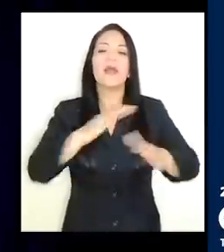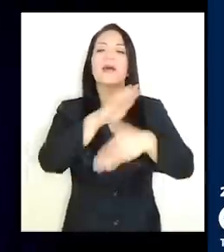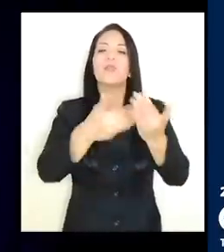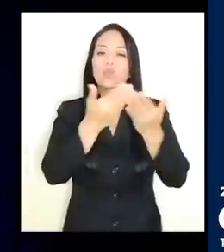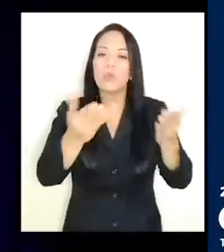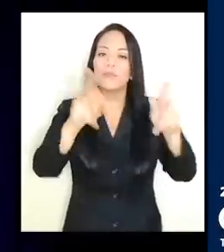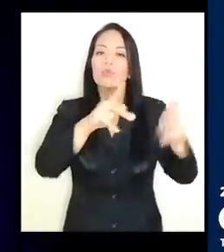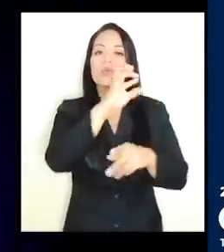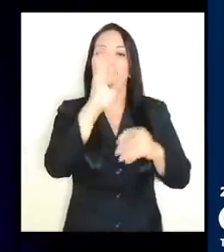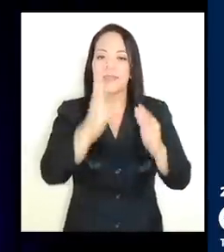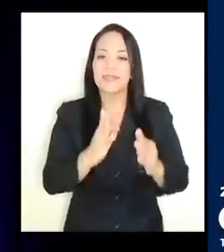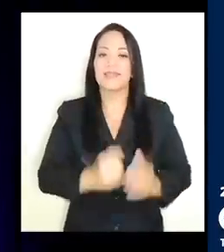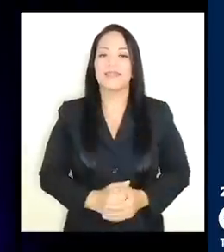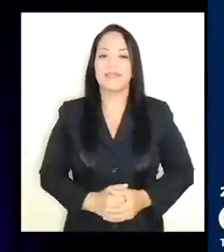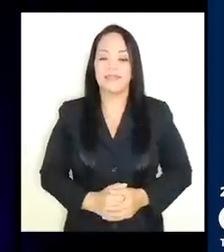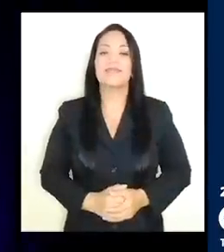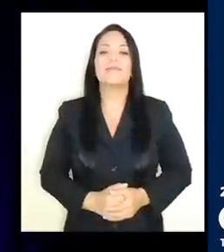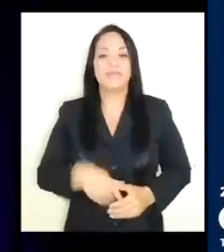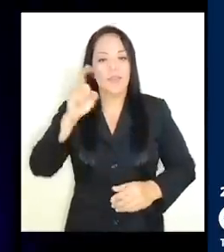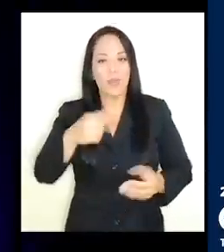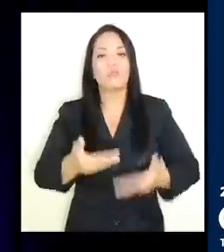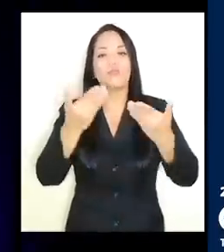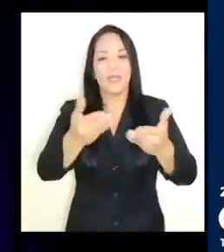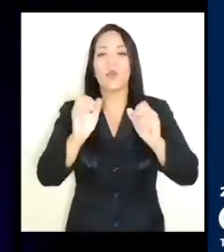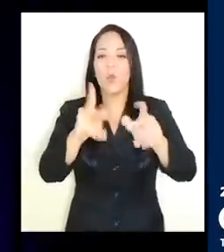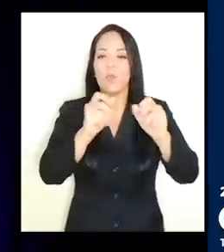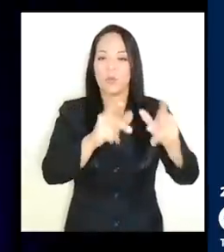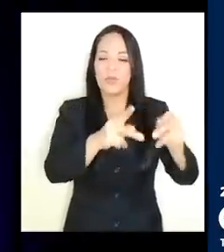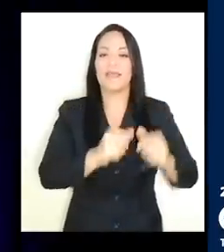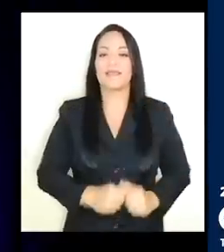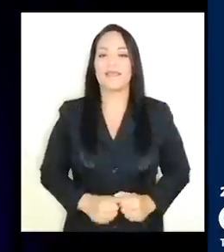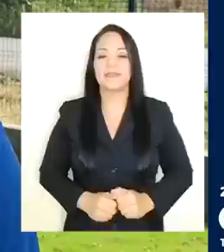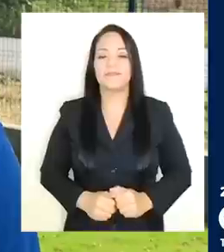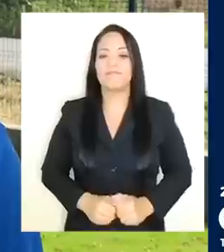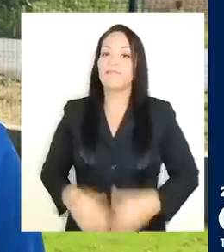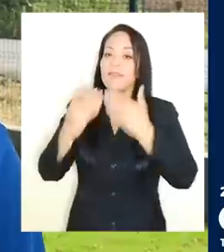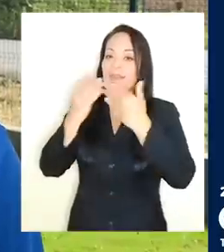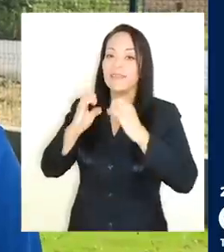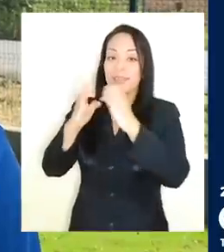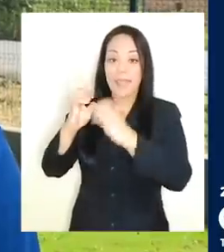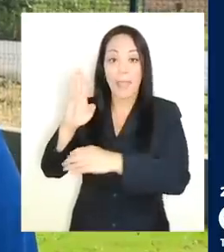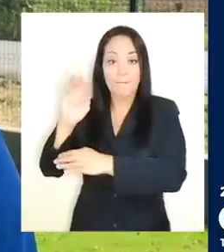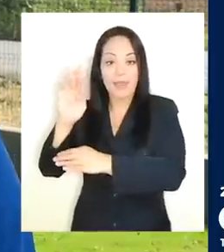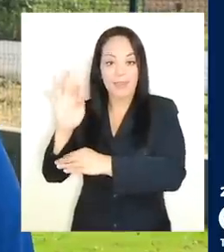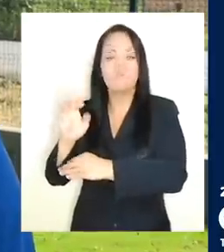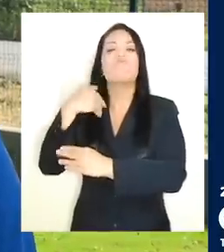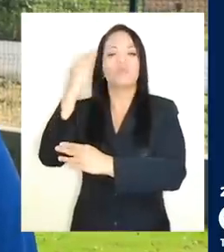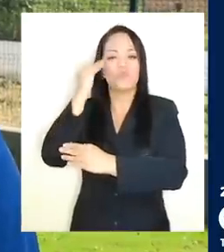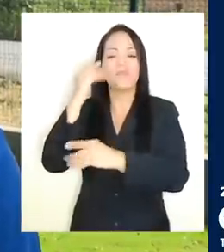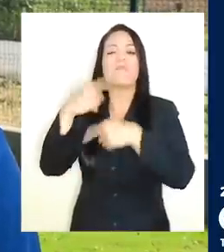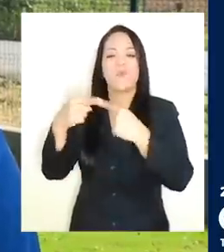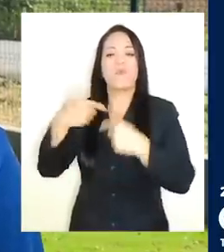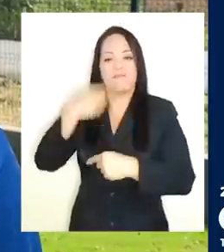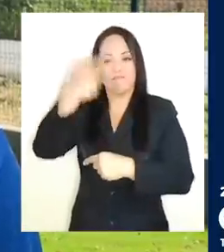los costarricenses hay que darles oportunidades. Gracias a la Estrategia BRETE sé que